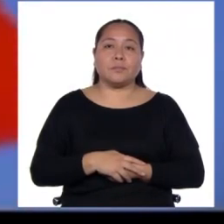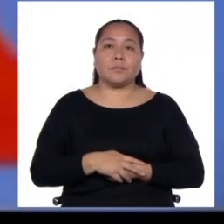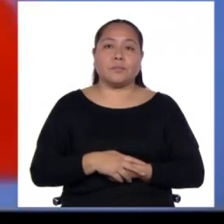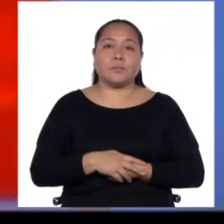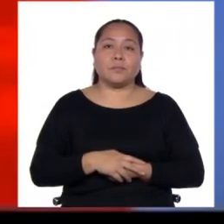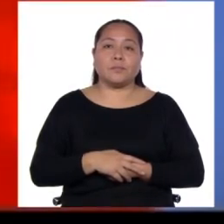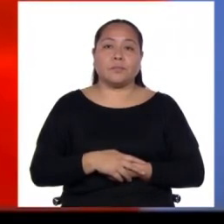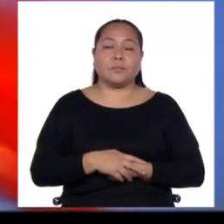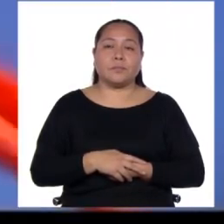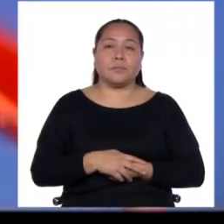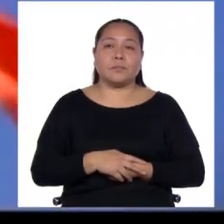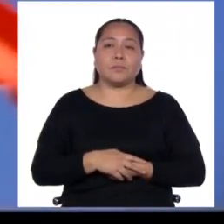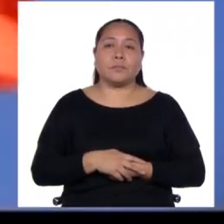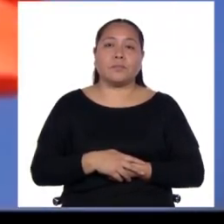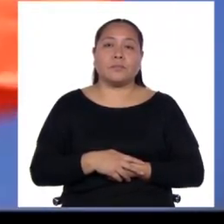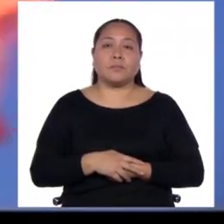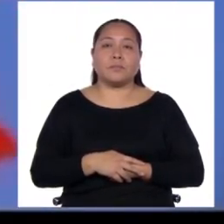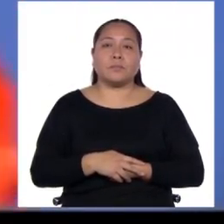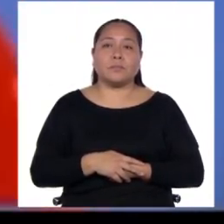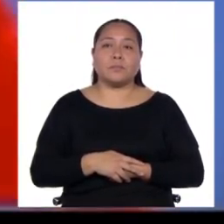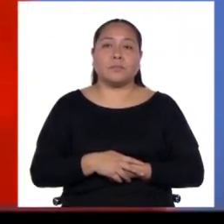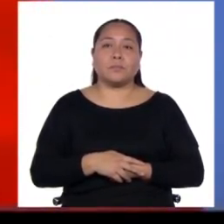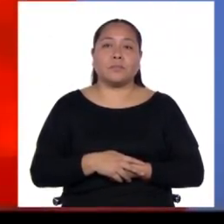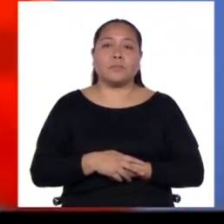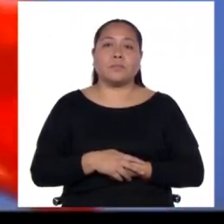¡Ay, ay, Perú! ¡Ay, ay, ay!